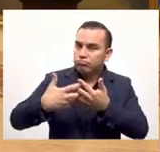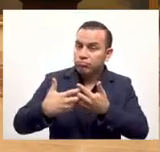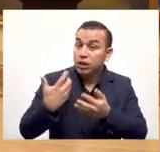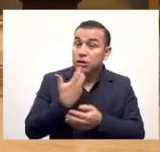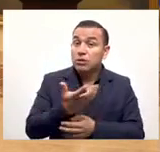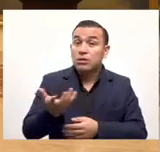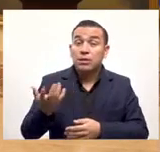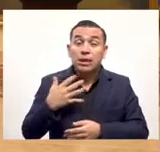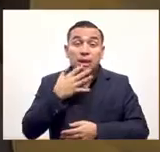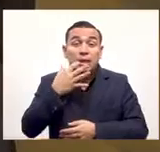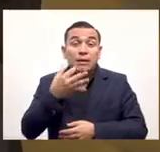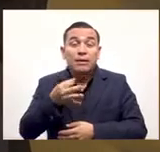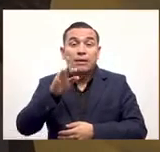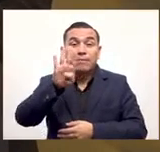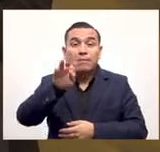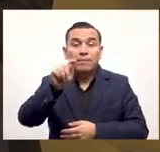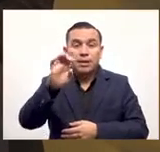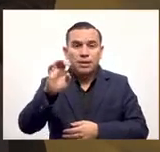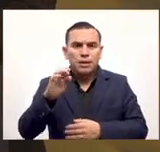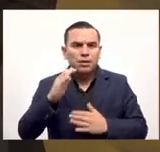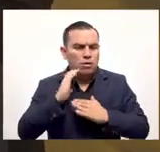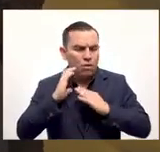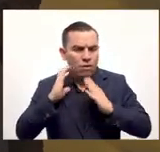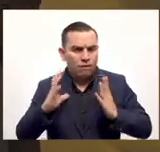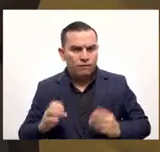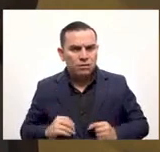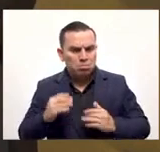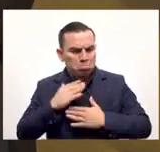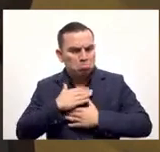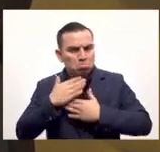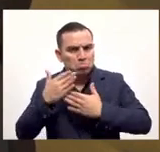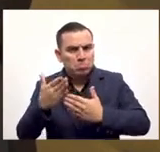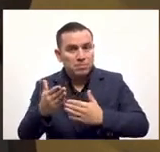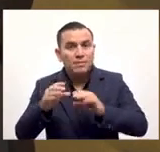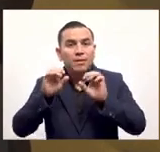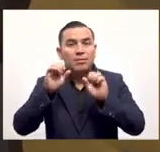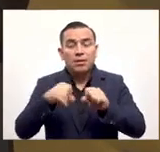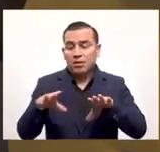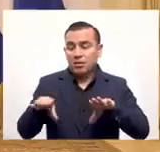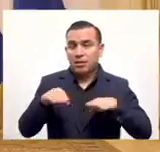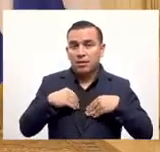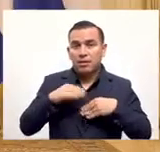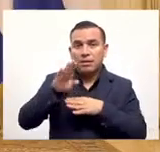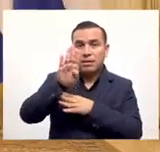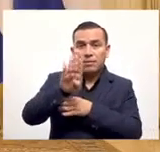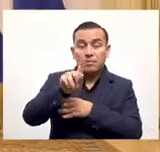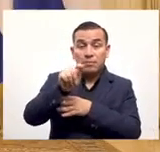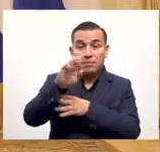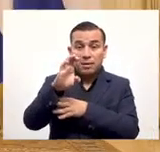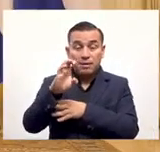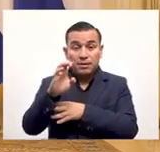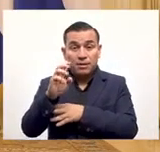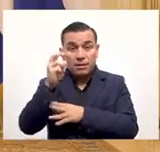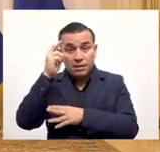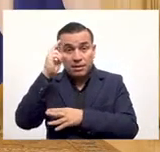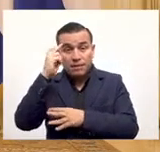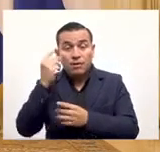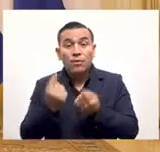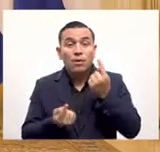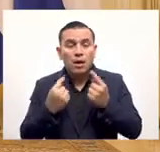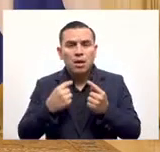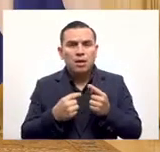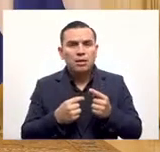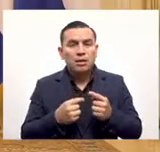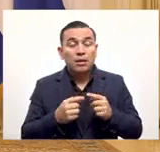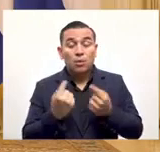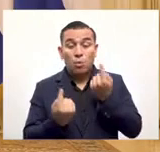los bitcoins que vengan al país los bitcoins que el gobierno le entrega a la gente y va a poder recibir esos bitcoins perdón, aceptar esos bitcoins pero